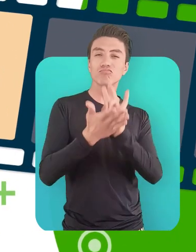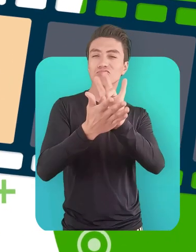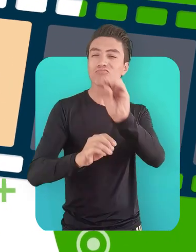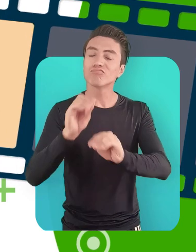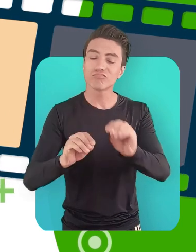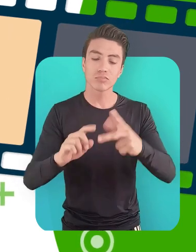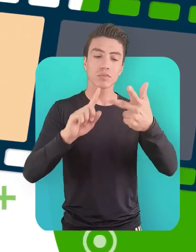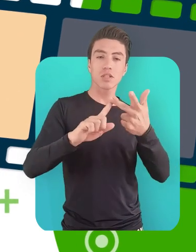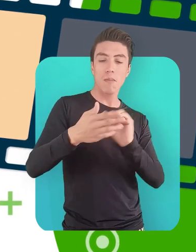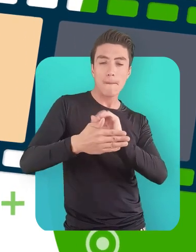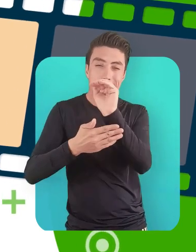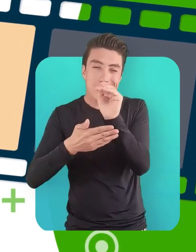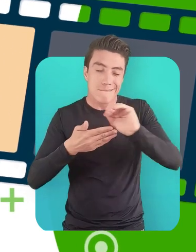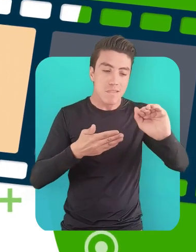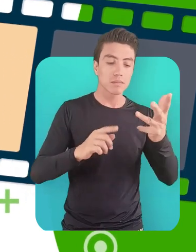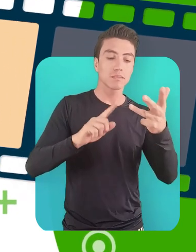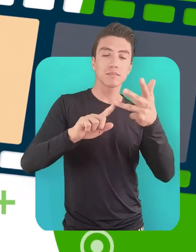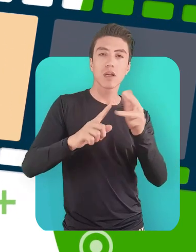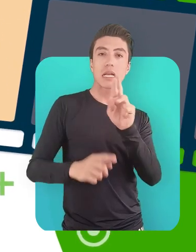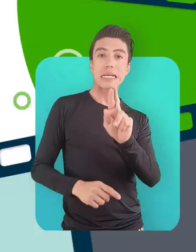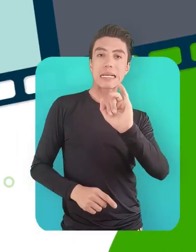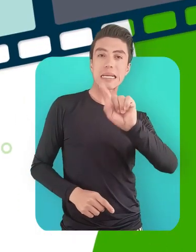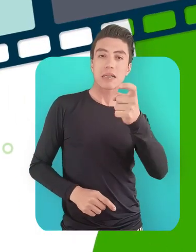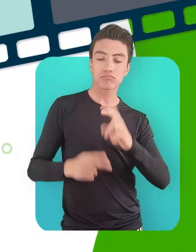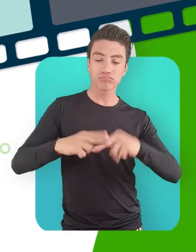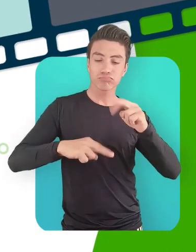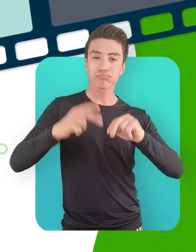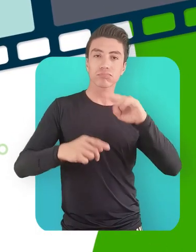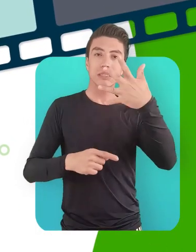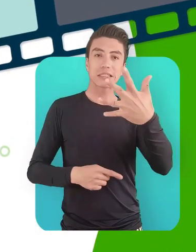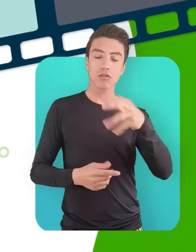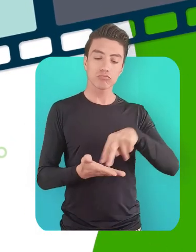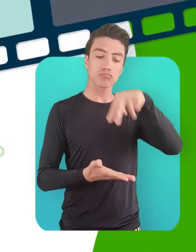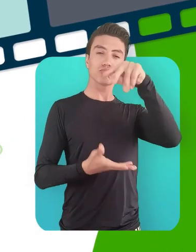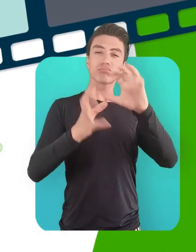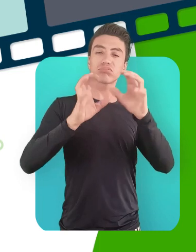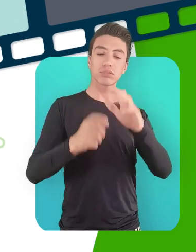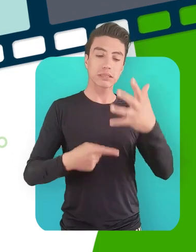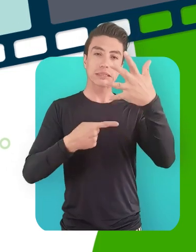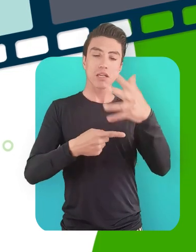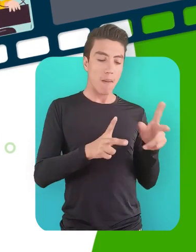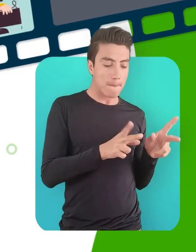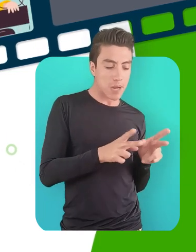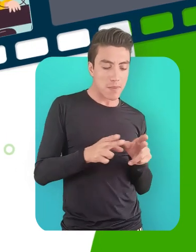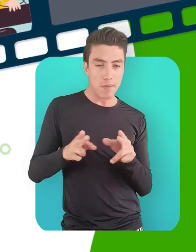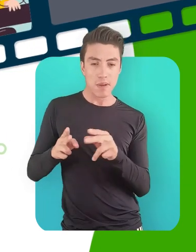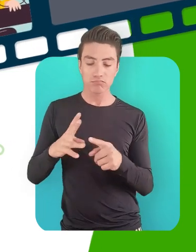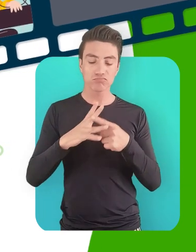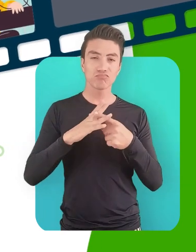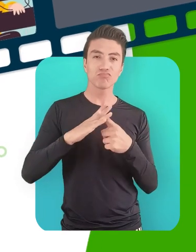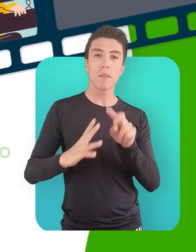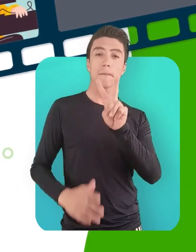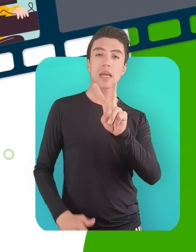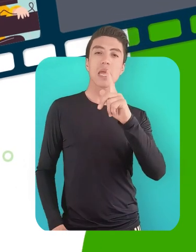modelar, texturizar, construir el rig, animar personajes, efectos visuales BFX,